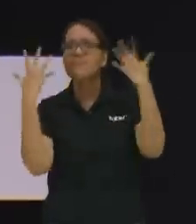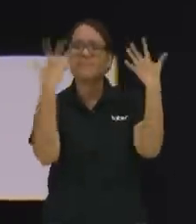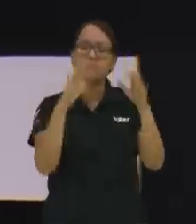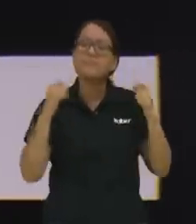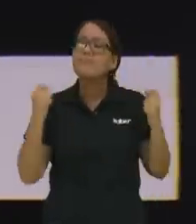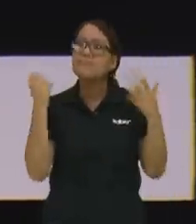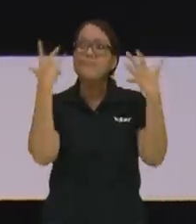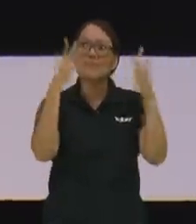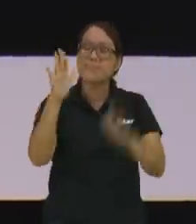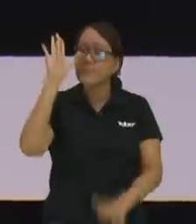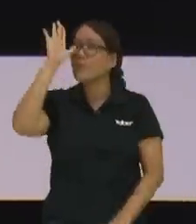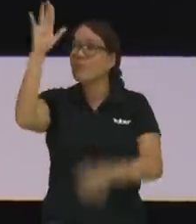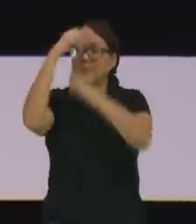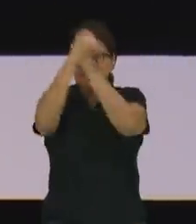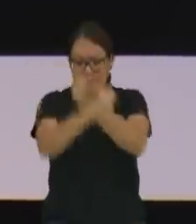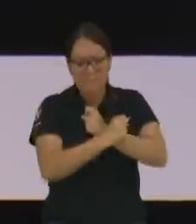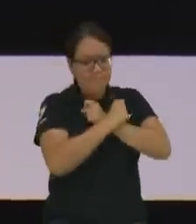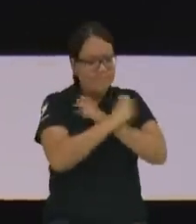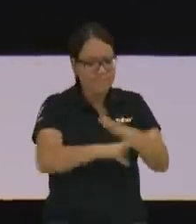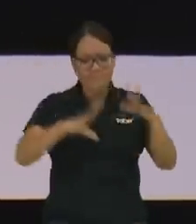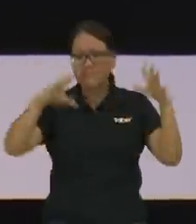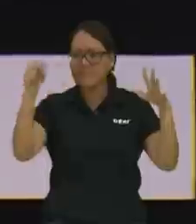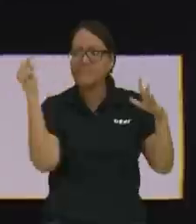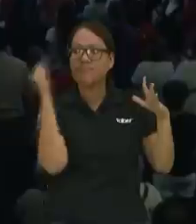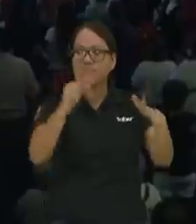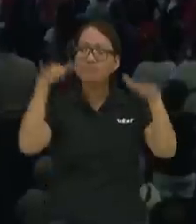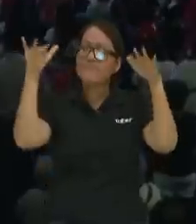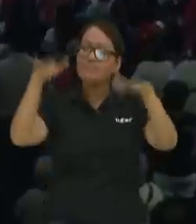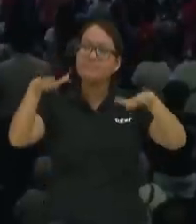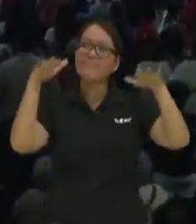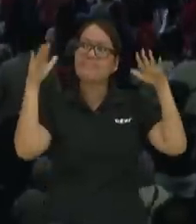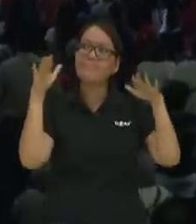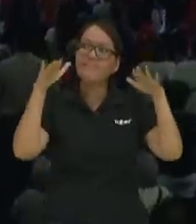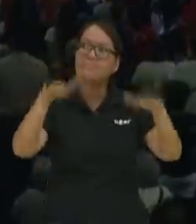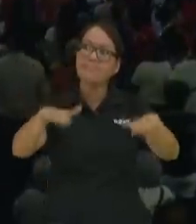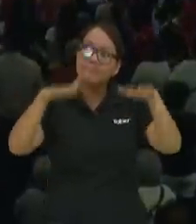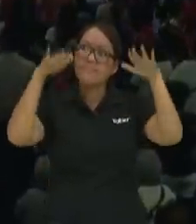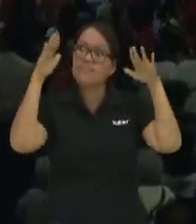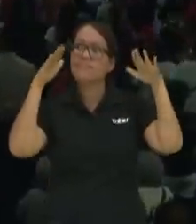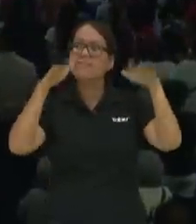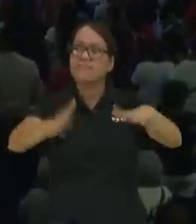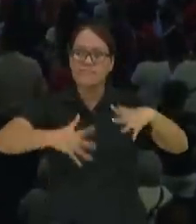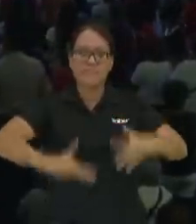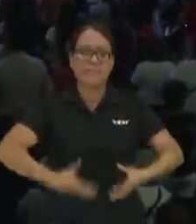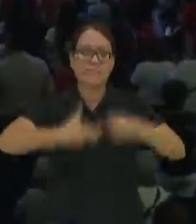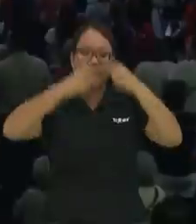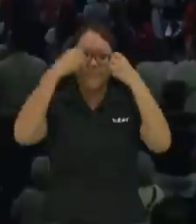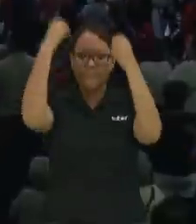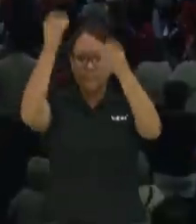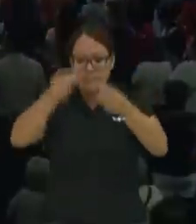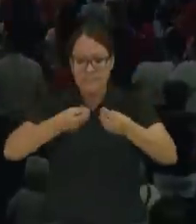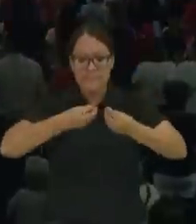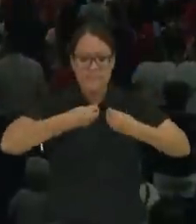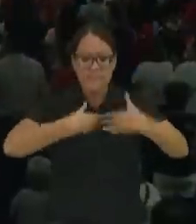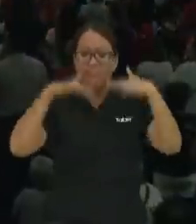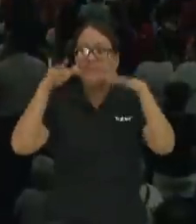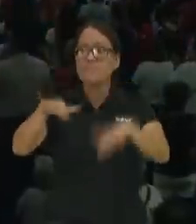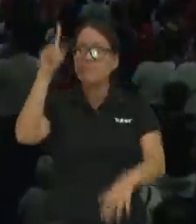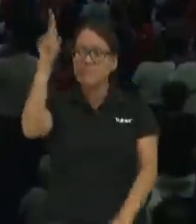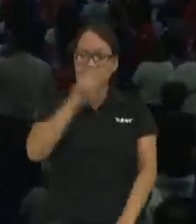agradecido por tu gran amor agradecido Por tu salvación